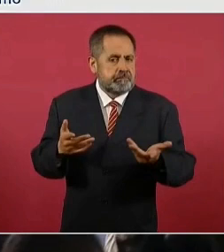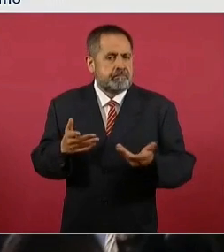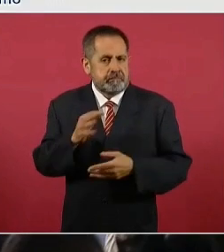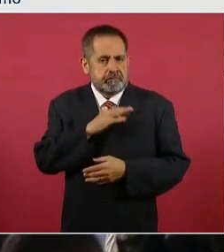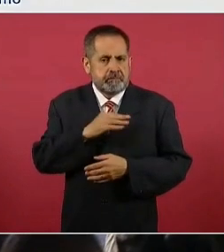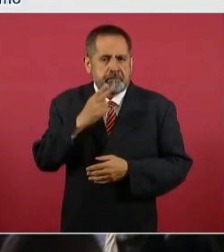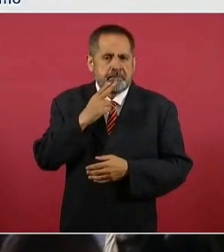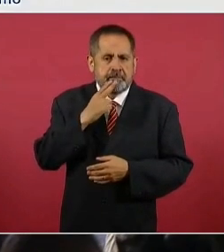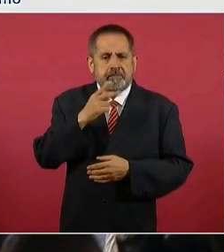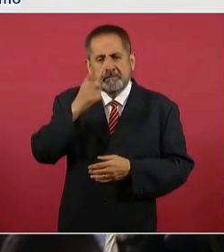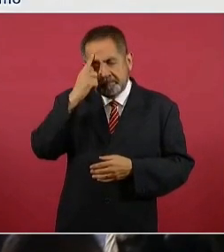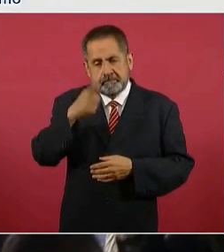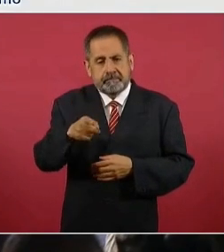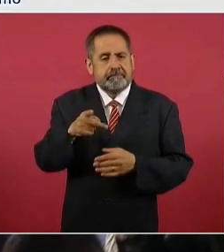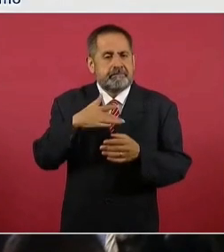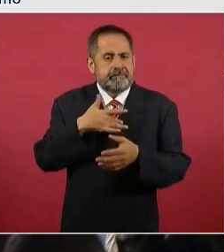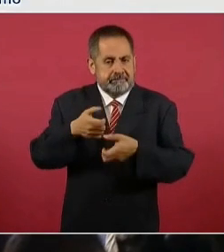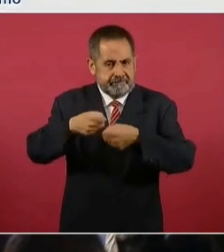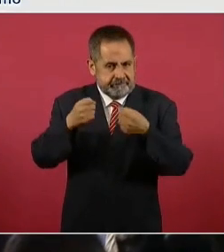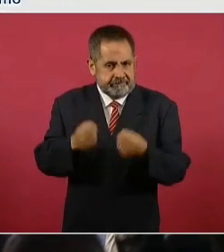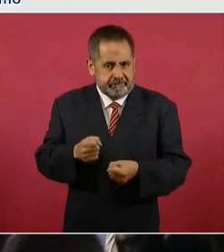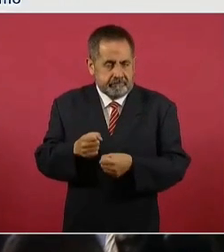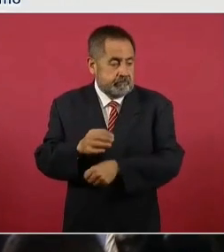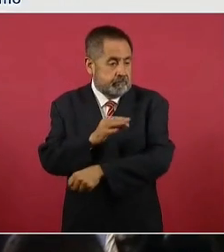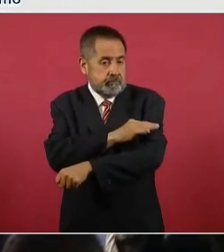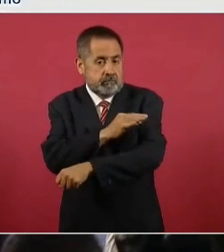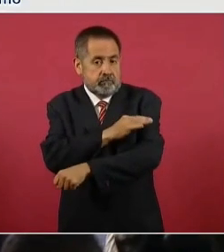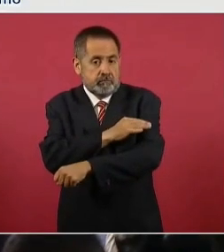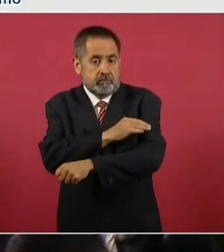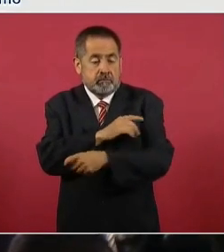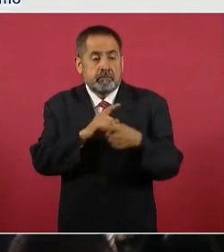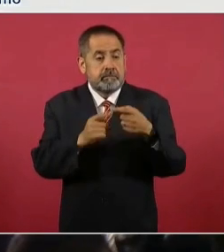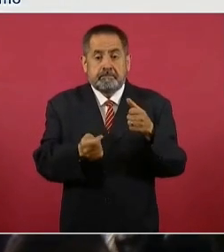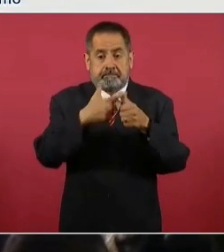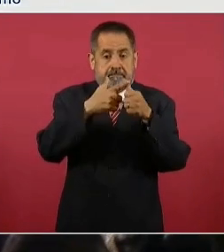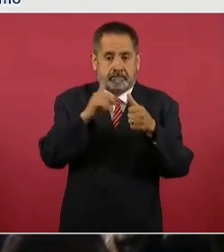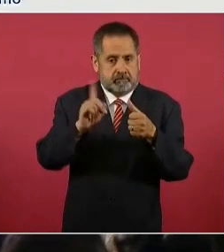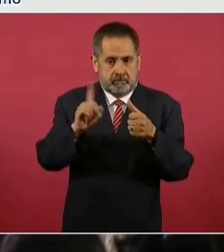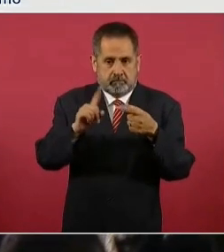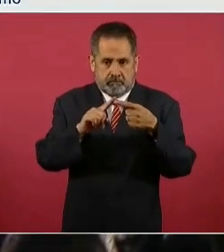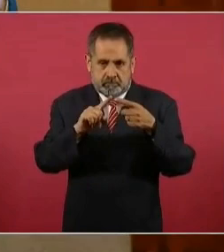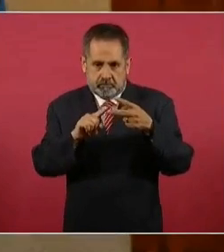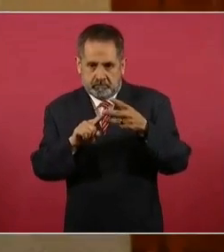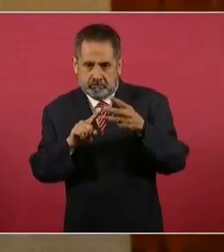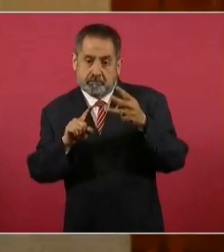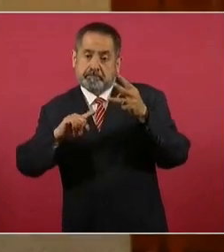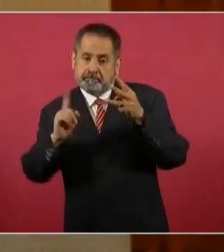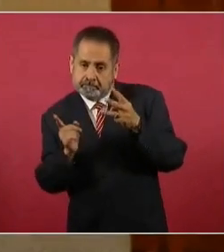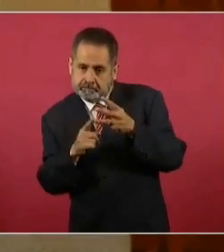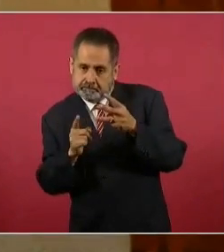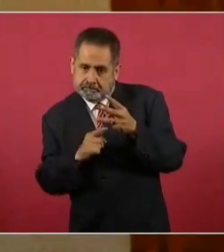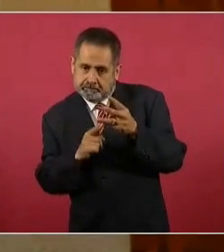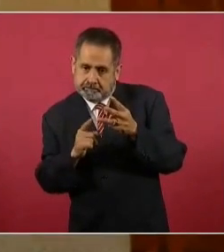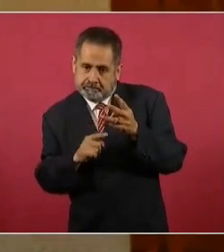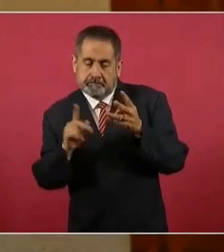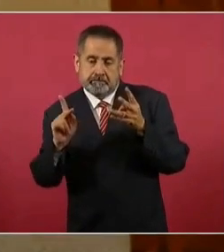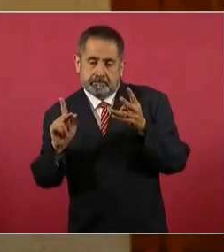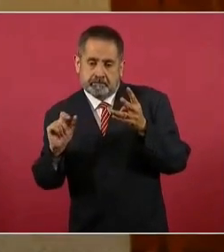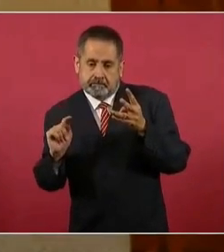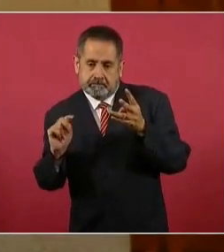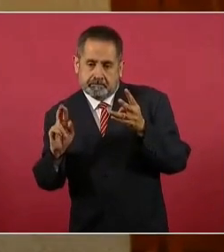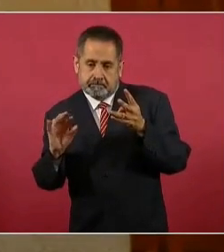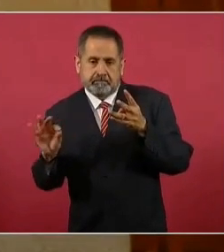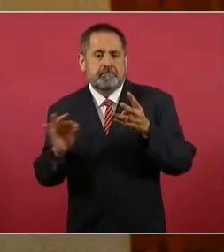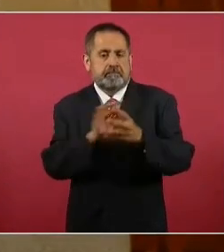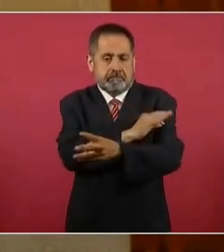fase, que es segura cuando se pone como refuerzo, habiéndose usado cualquiera de las vacunas que se han